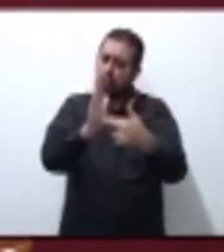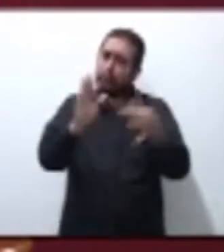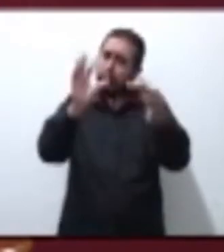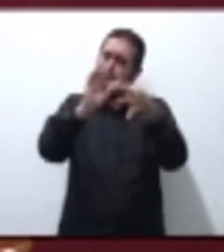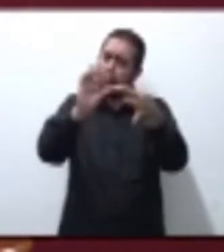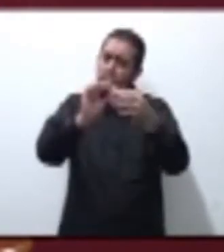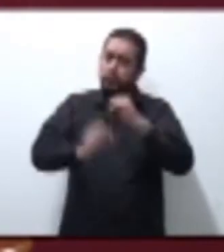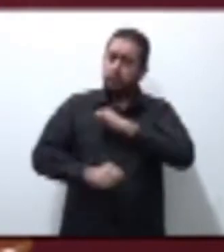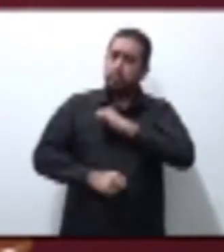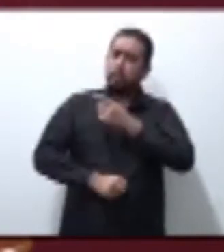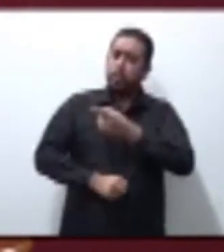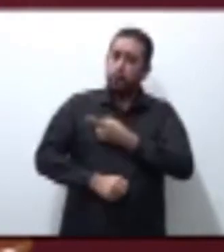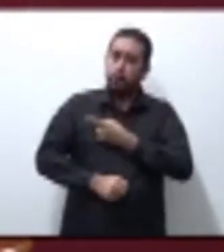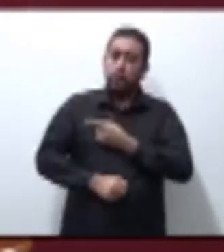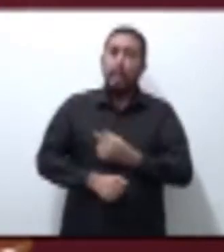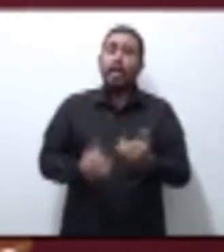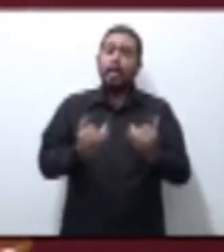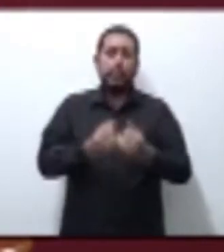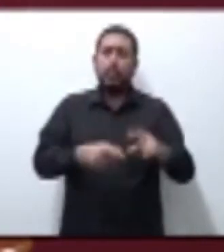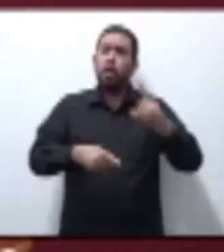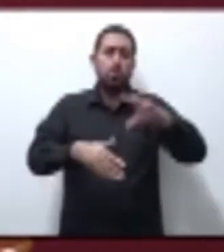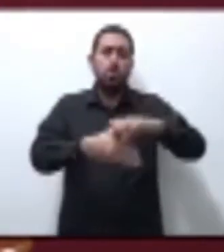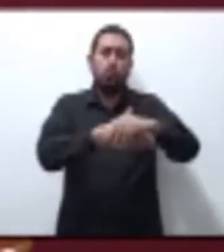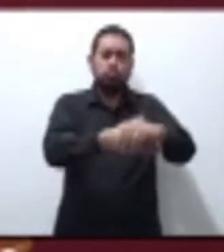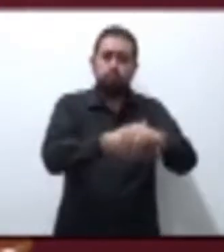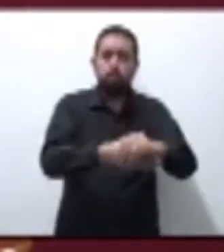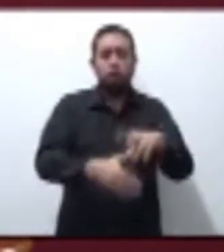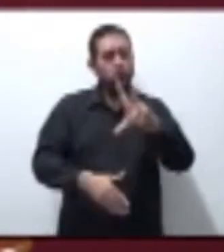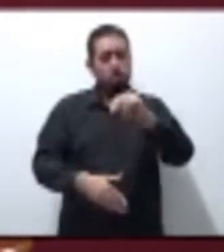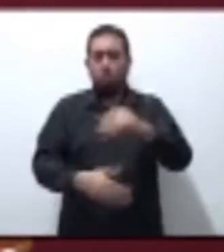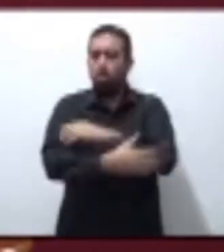salud, evitar el saludo, el abrazo,